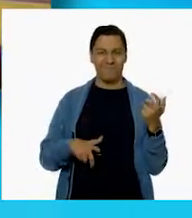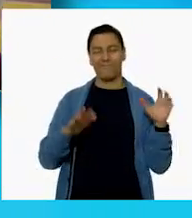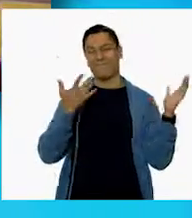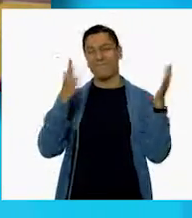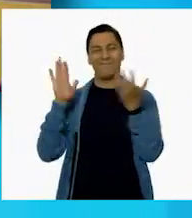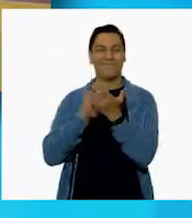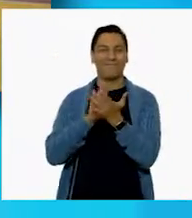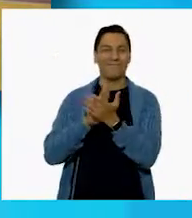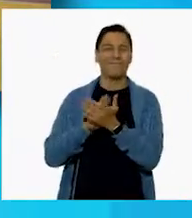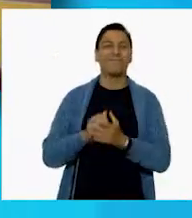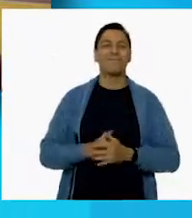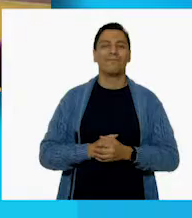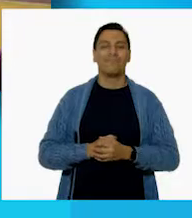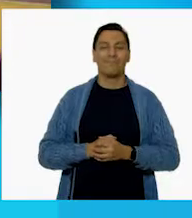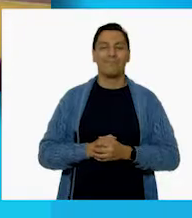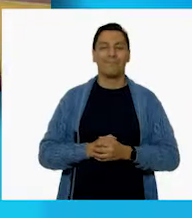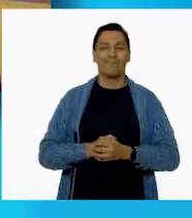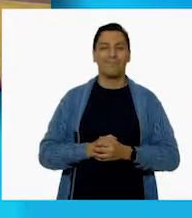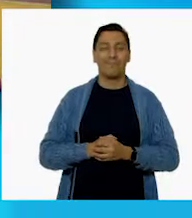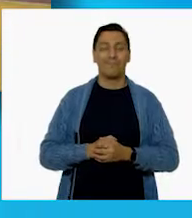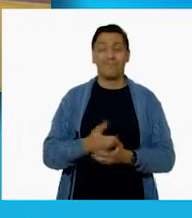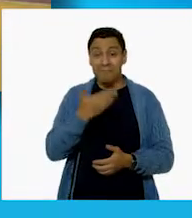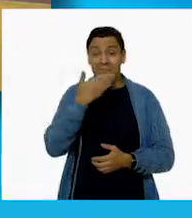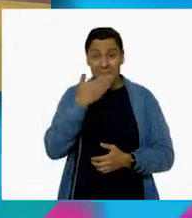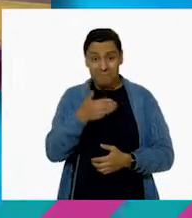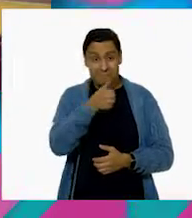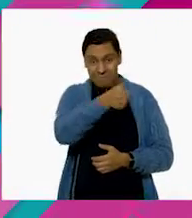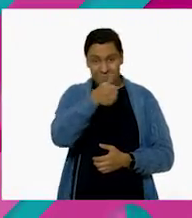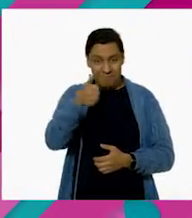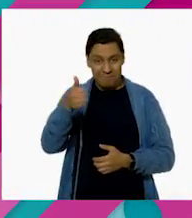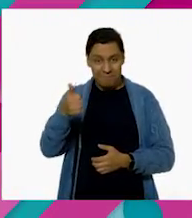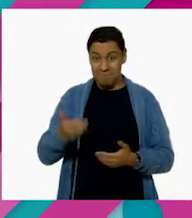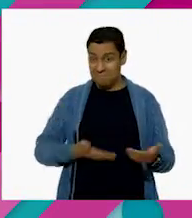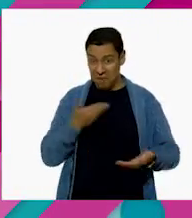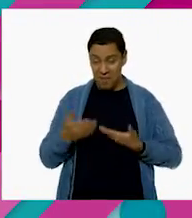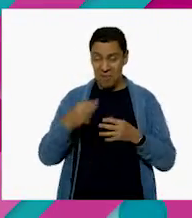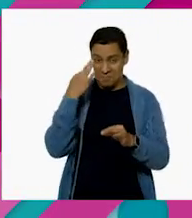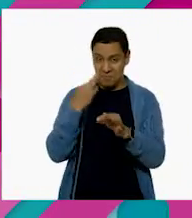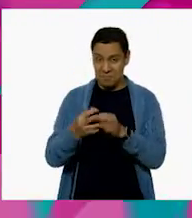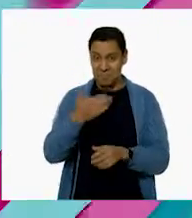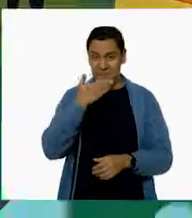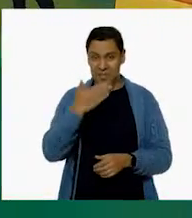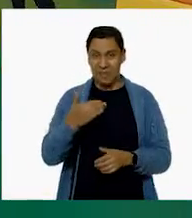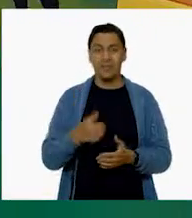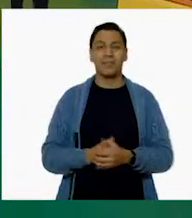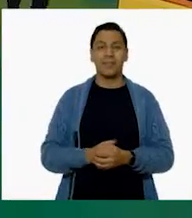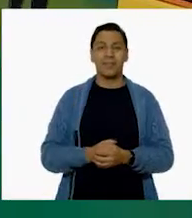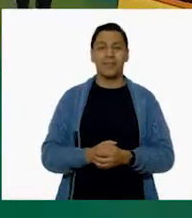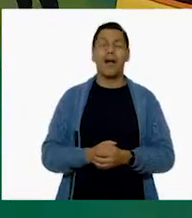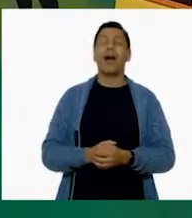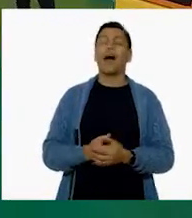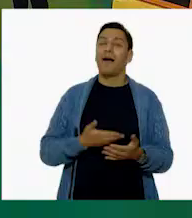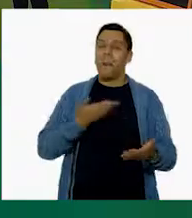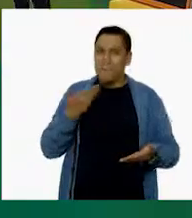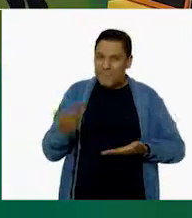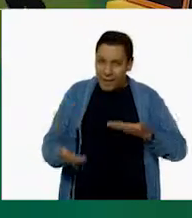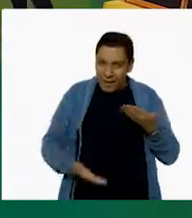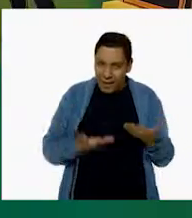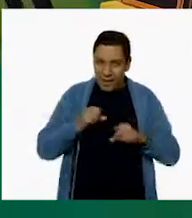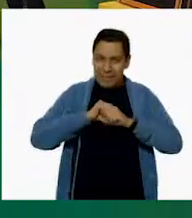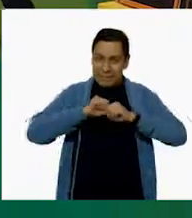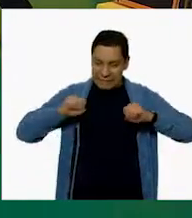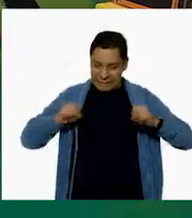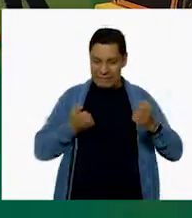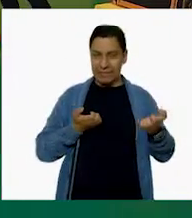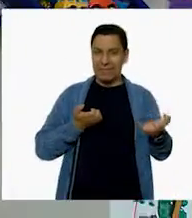Muy bien. Qué bien bailaron. Bailar. Y